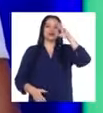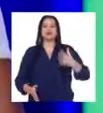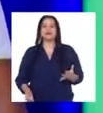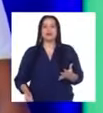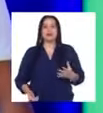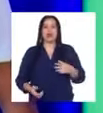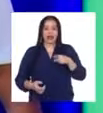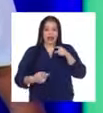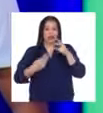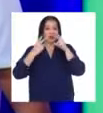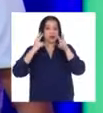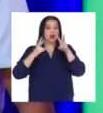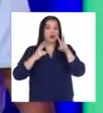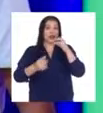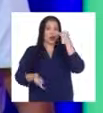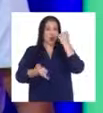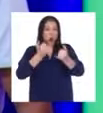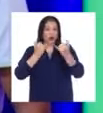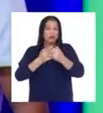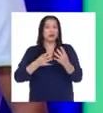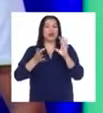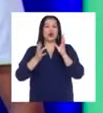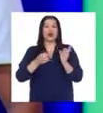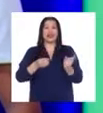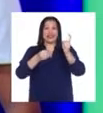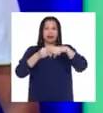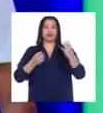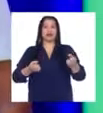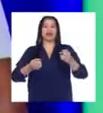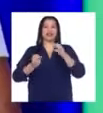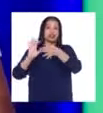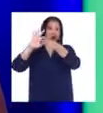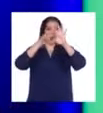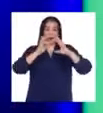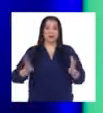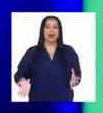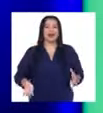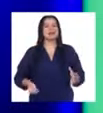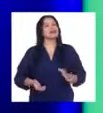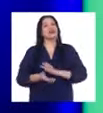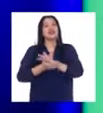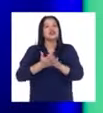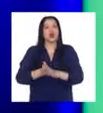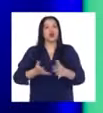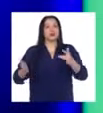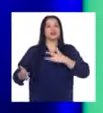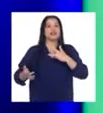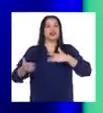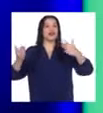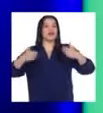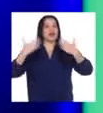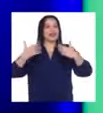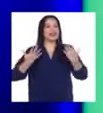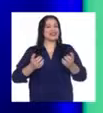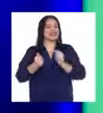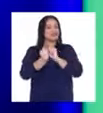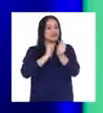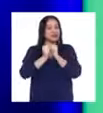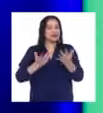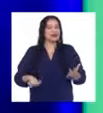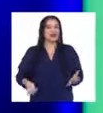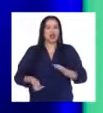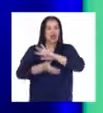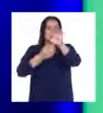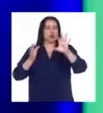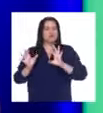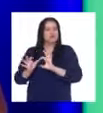última clasificación a las Olimpiadas. Todos hemos estado alegre con los resultados. Nos